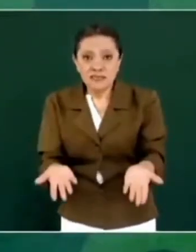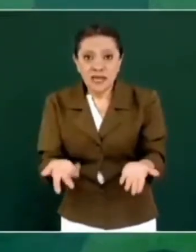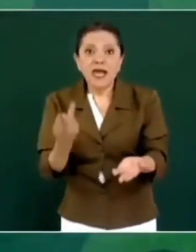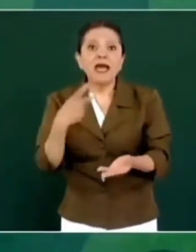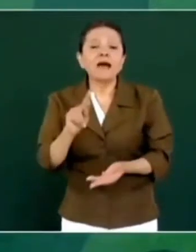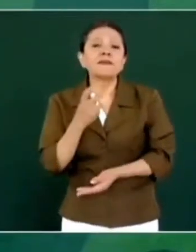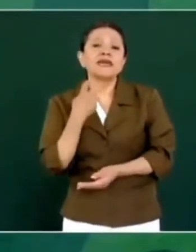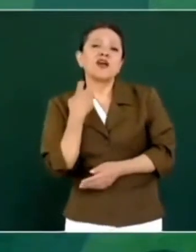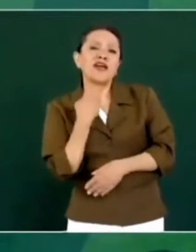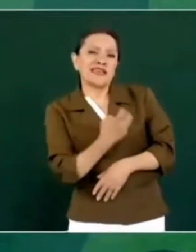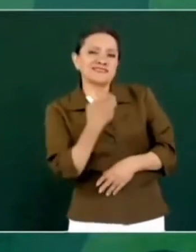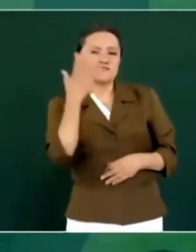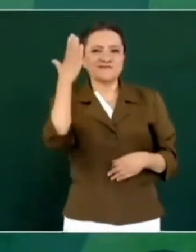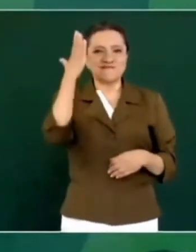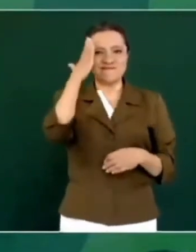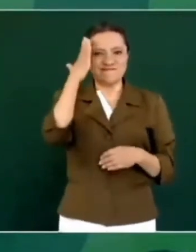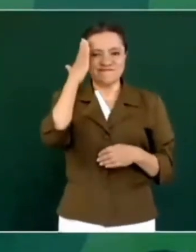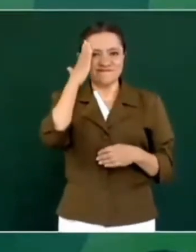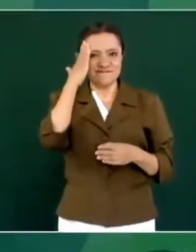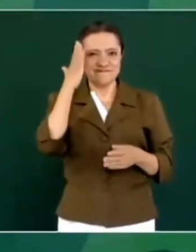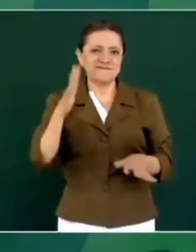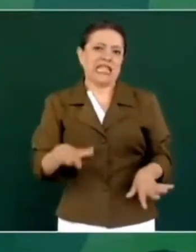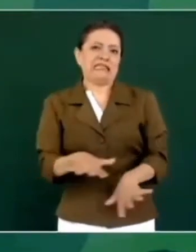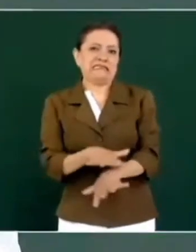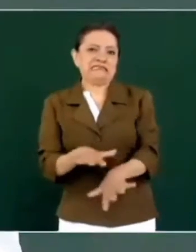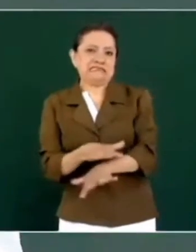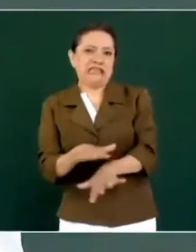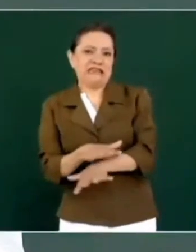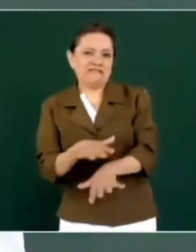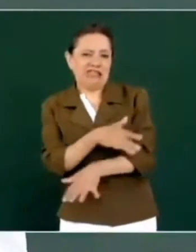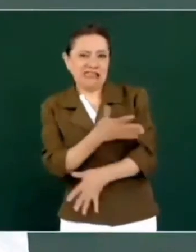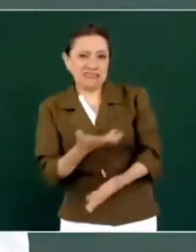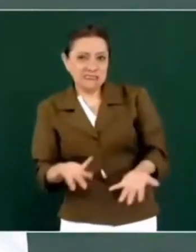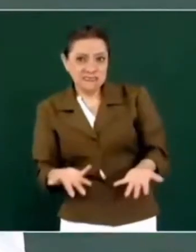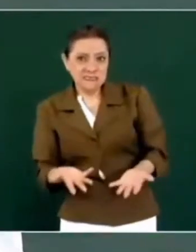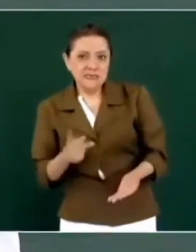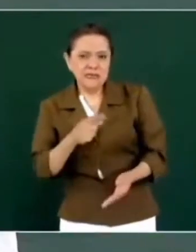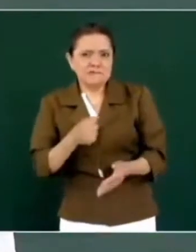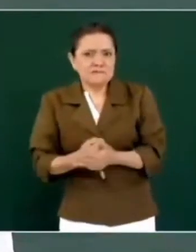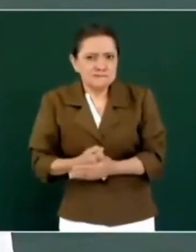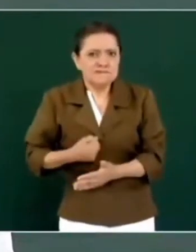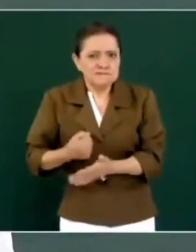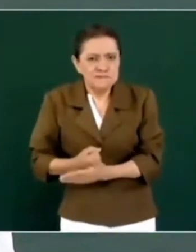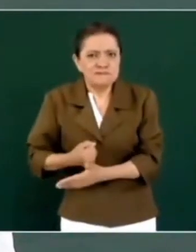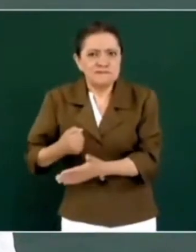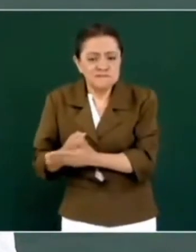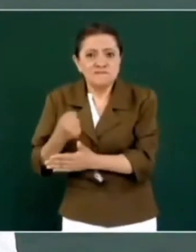dirigentes chafas están presionándolos